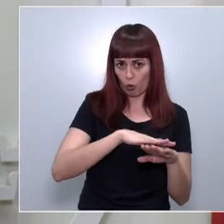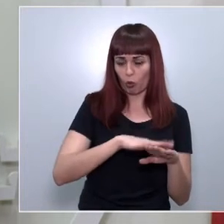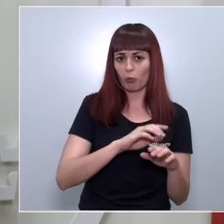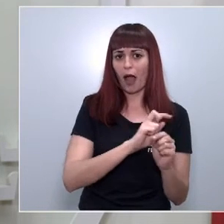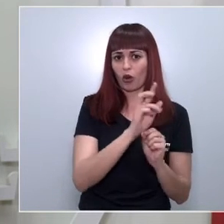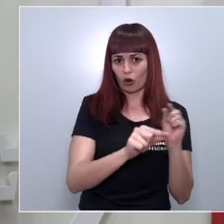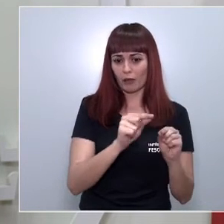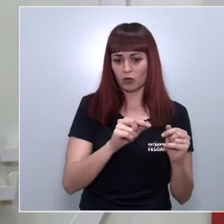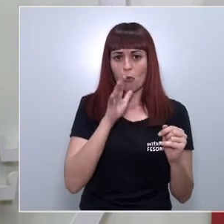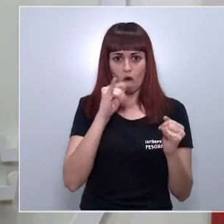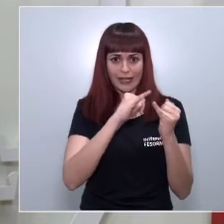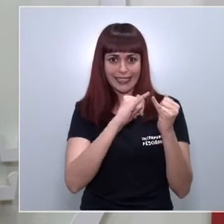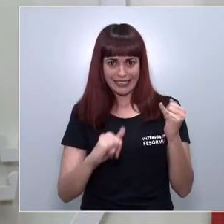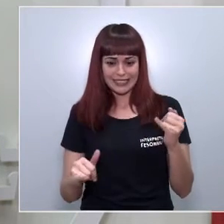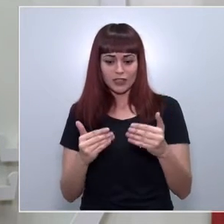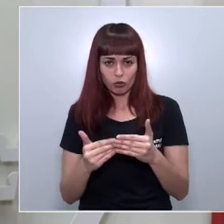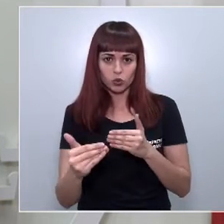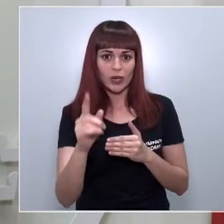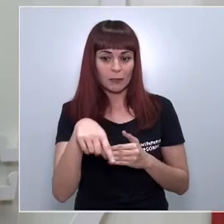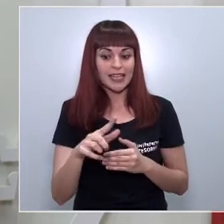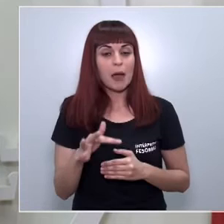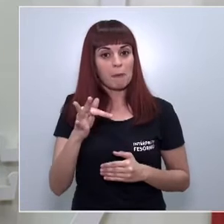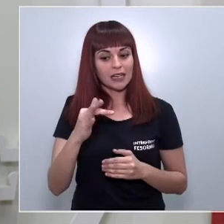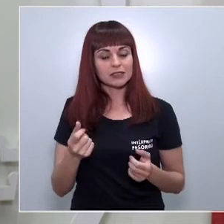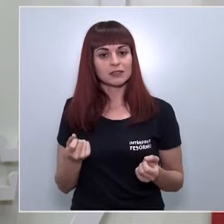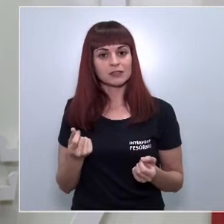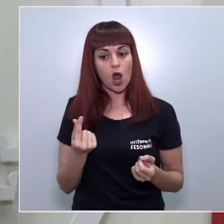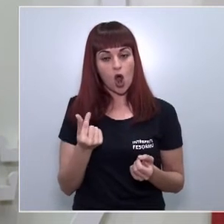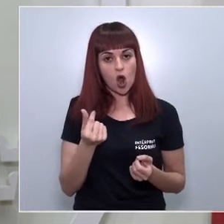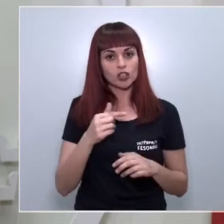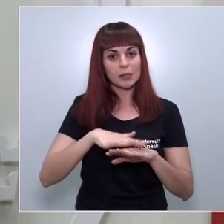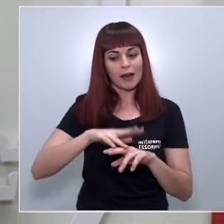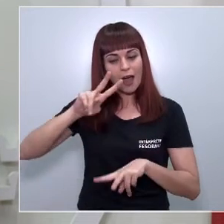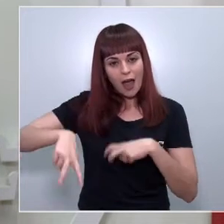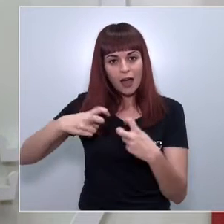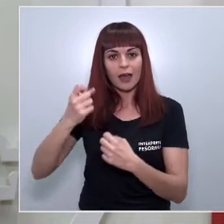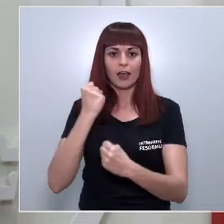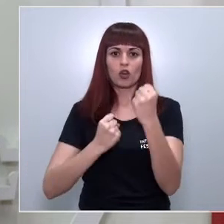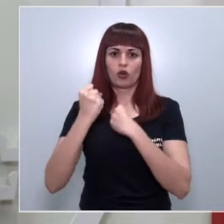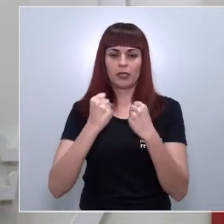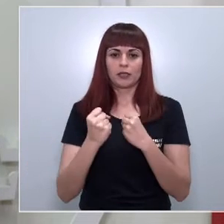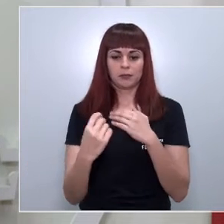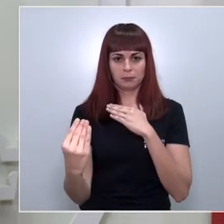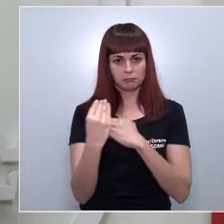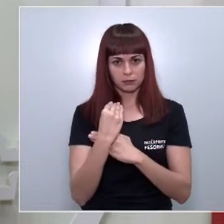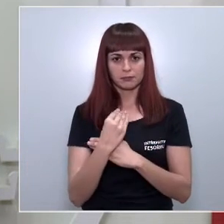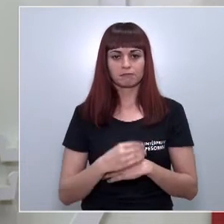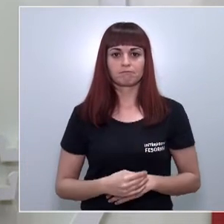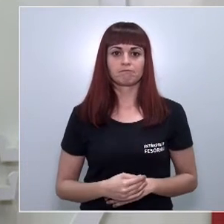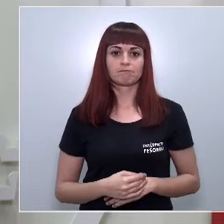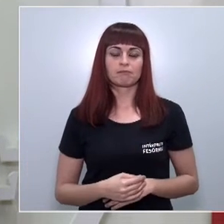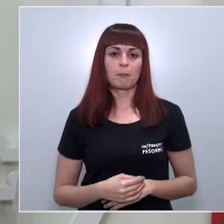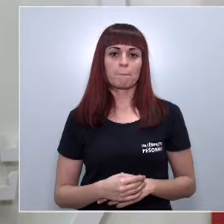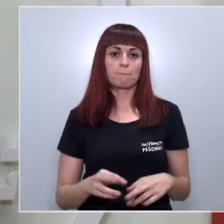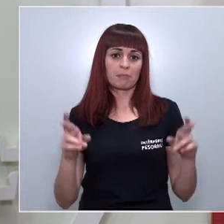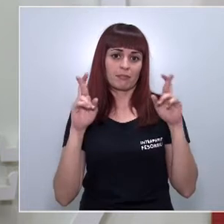la crisis que está por venir, además del coste para la necesaria reactivación económica. Esperábamos entonces